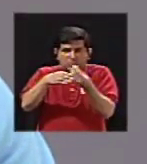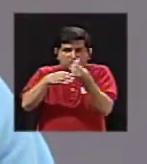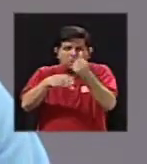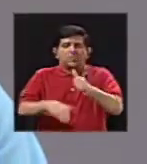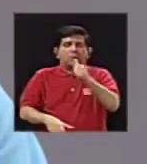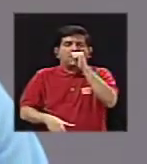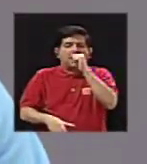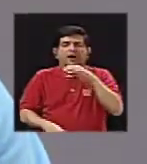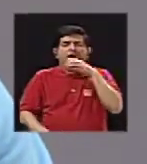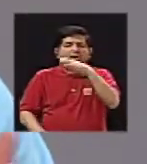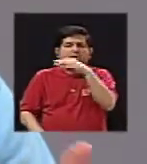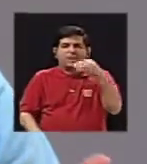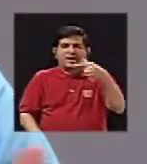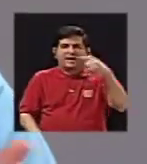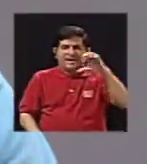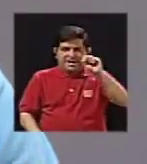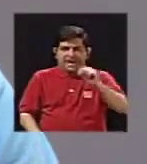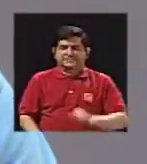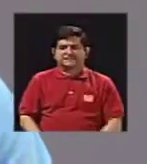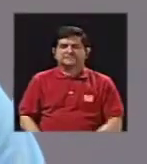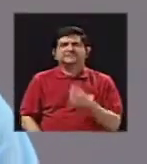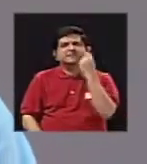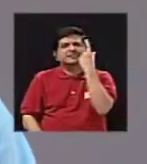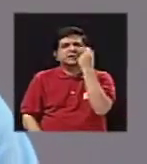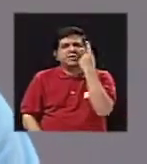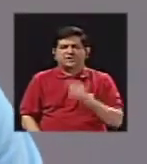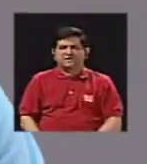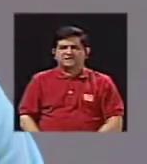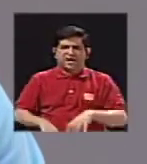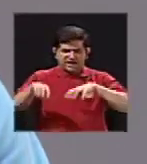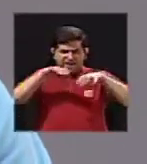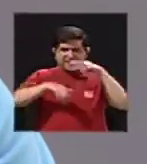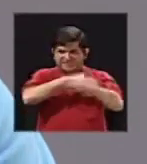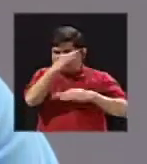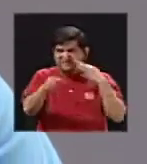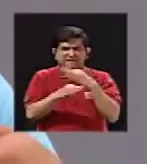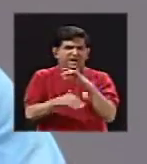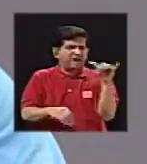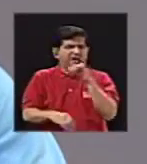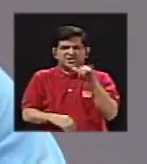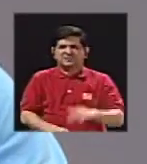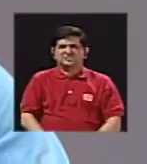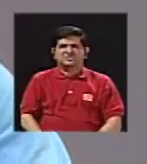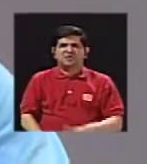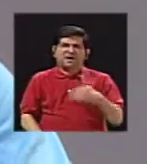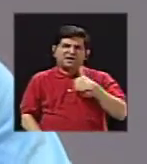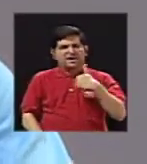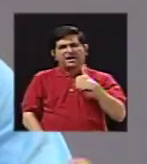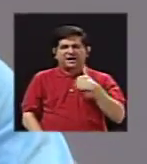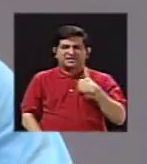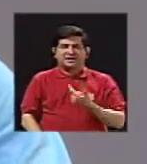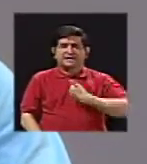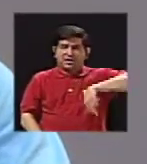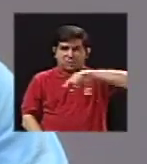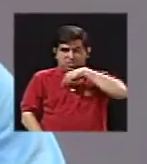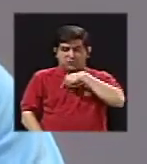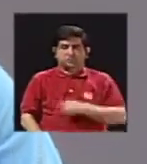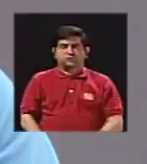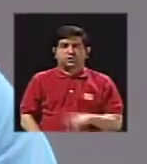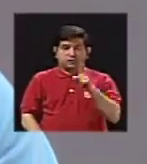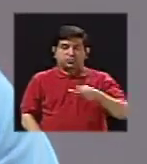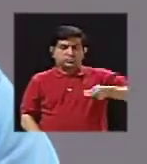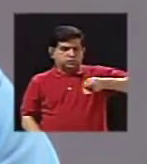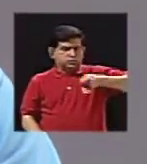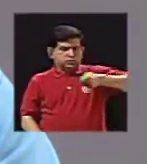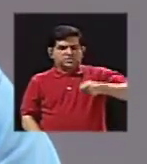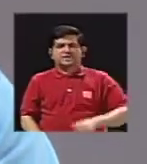caliente y gases. Es, pues, para entender un poco qué es una actividad freática, es como similar que tuviésemos un sartén